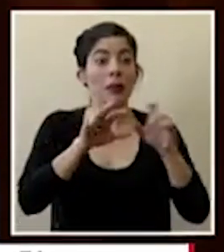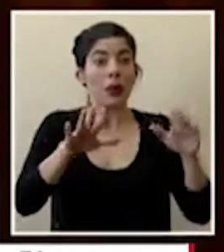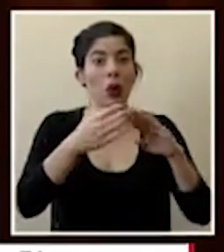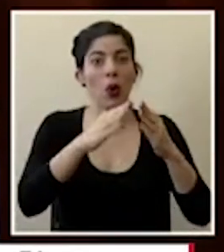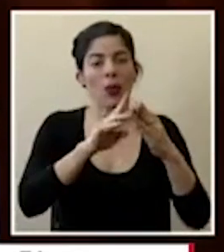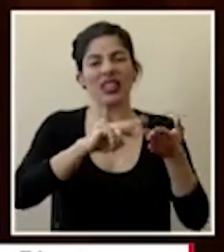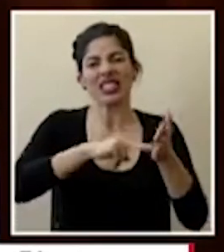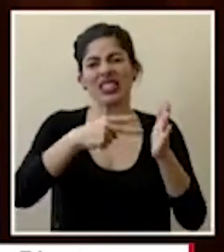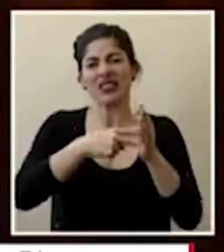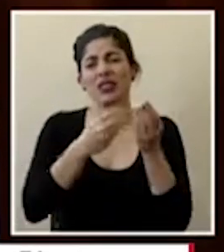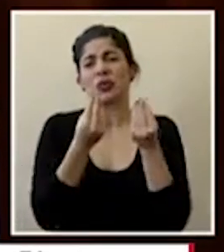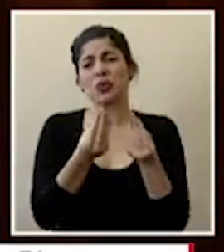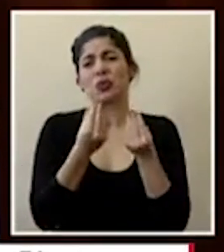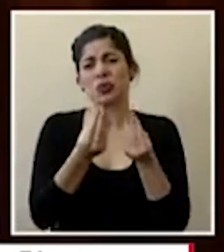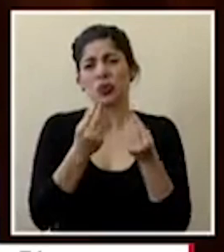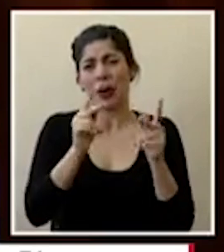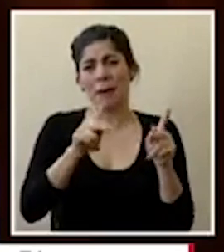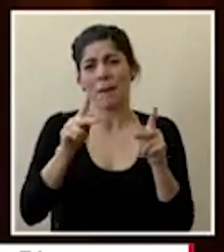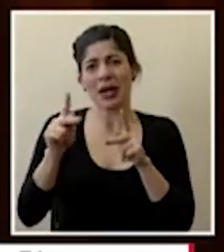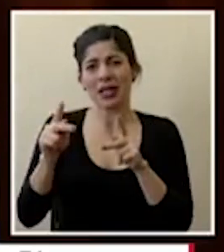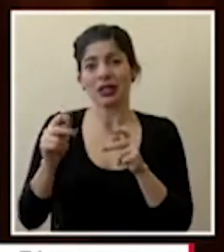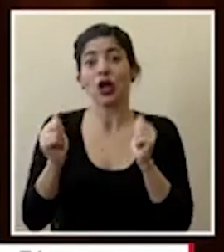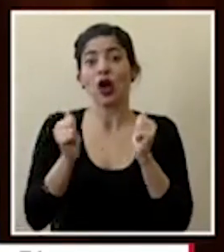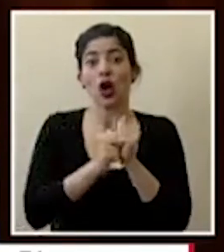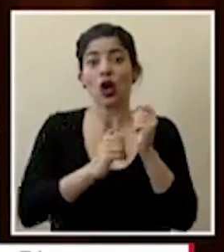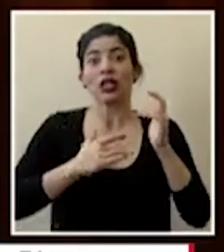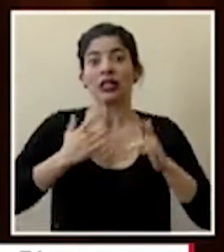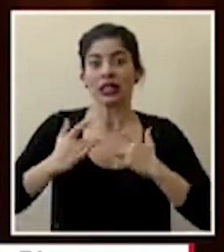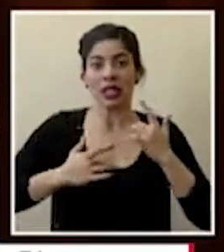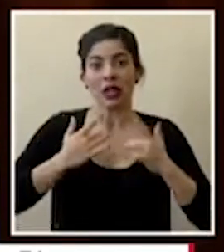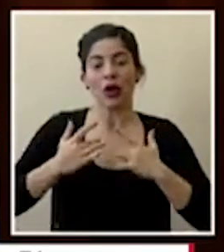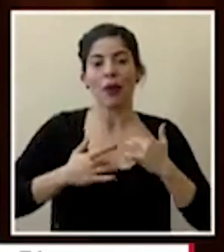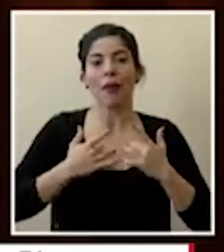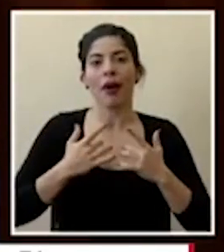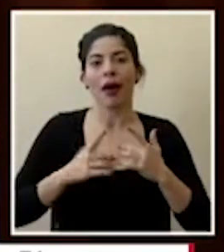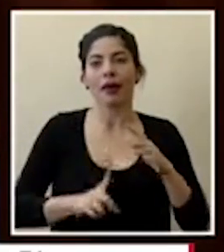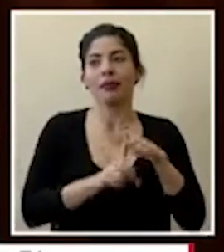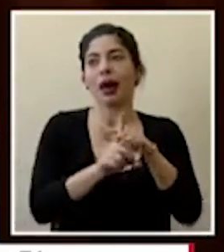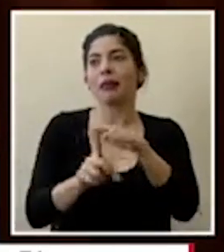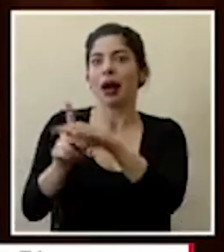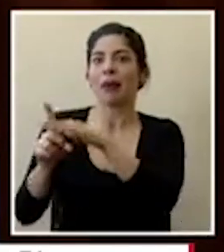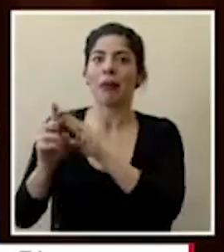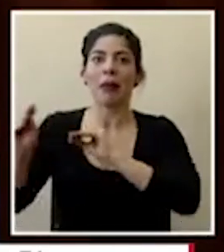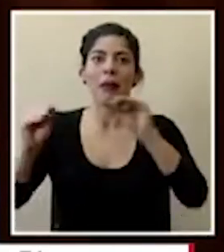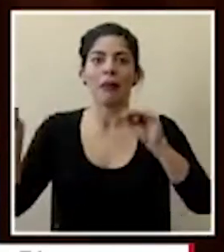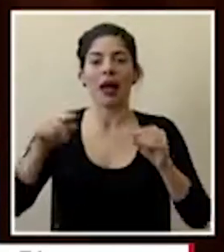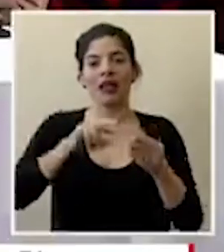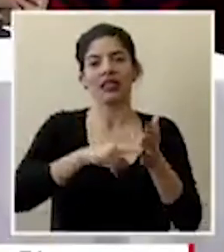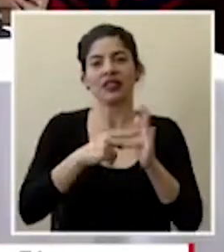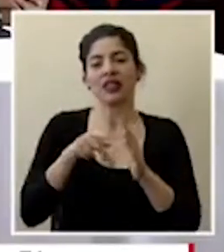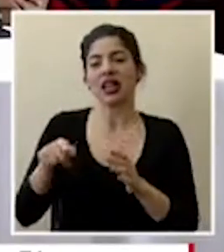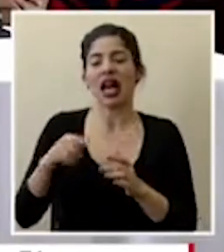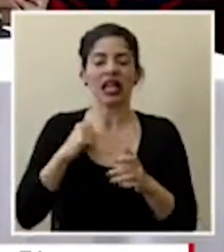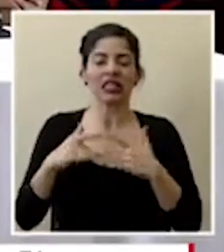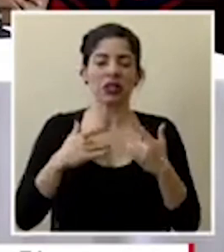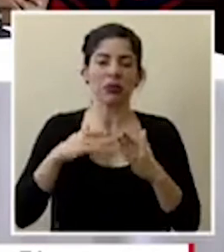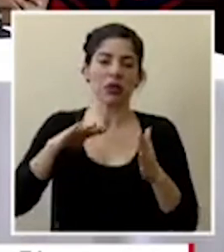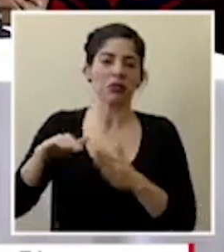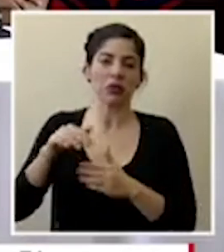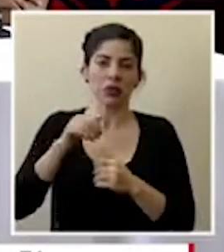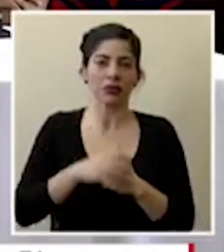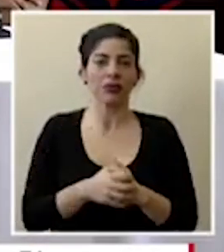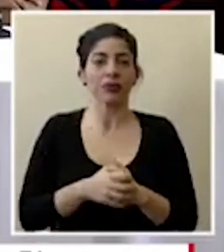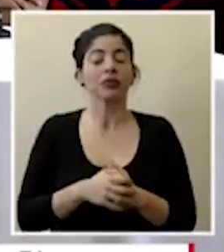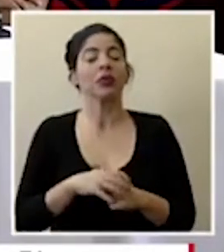involucra que muchas de las personas justamente con síntomas van a estar también manifiestas y transmitiendo la enfermedad noticias colombia